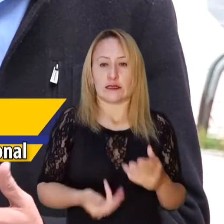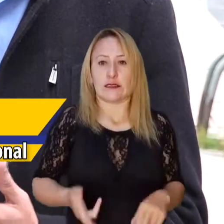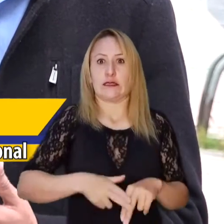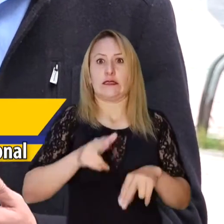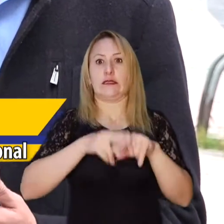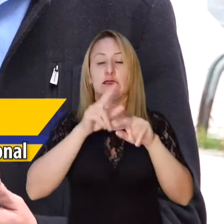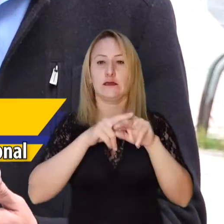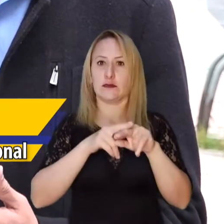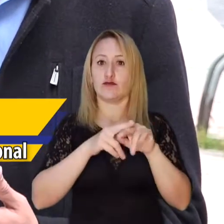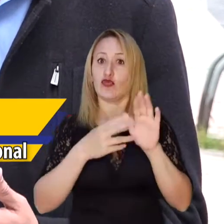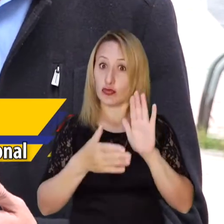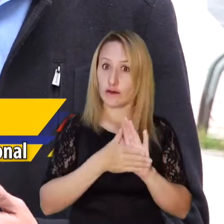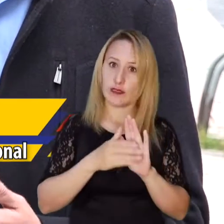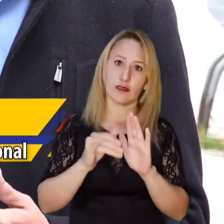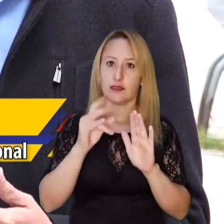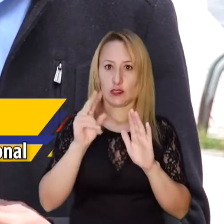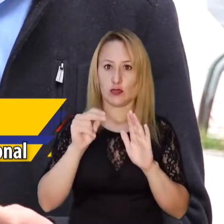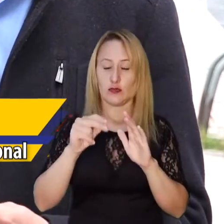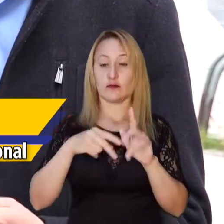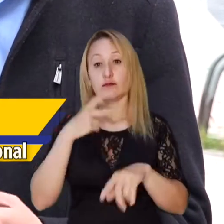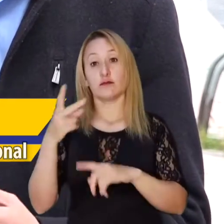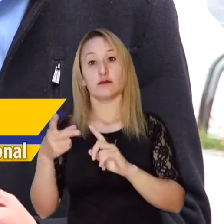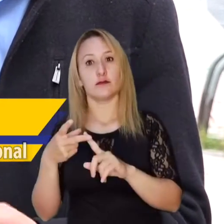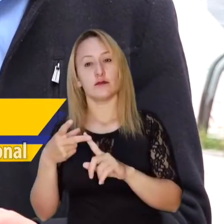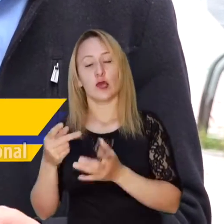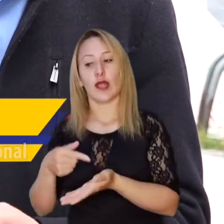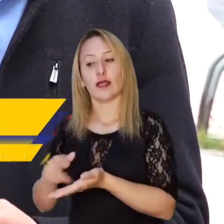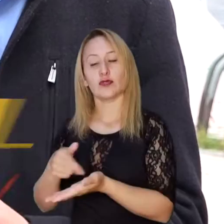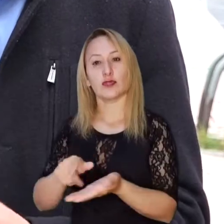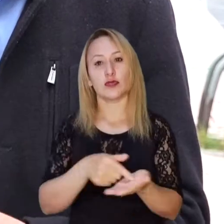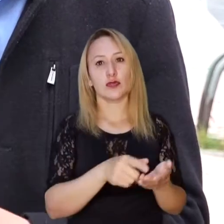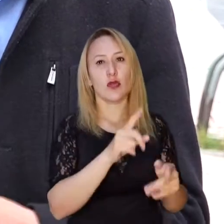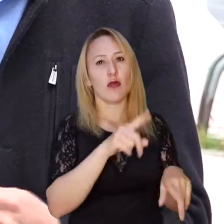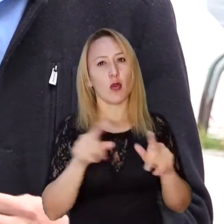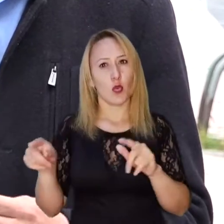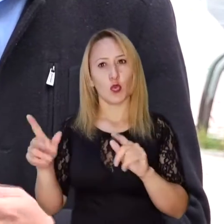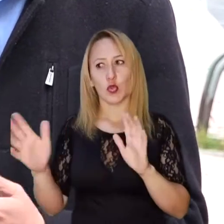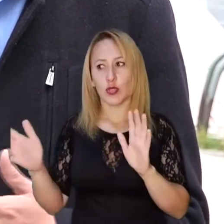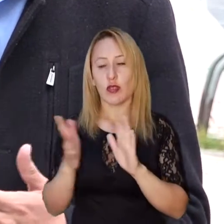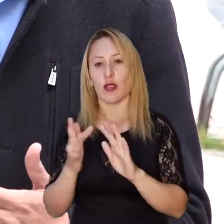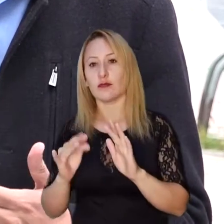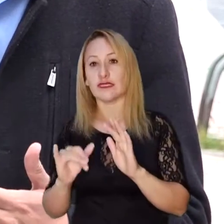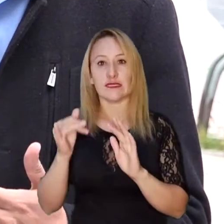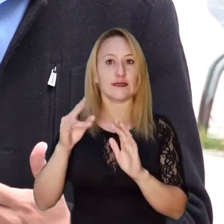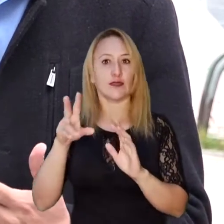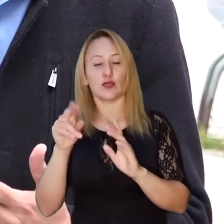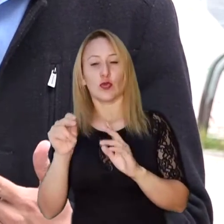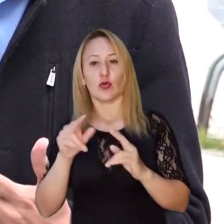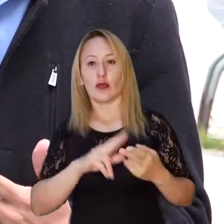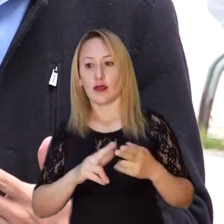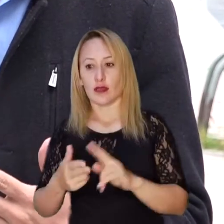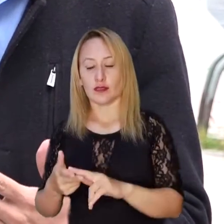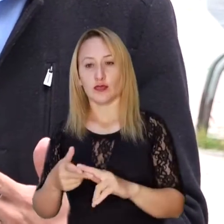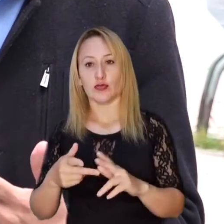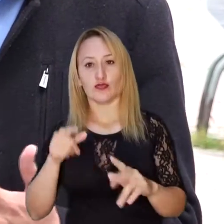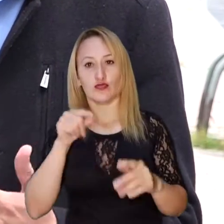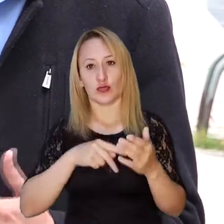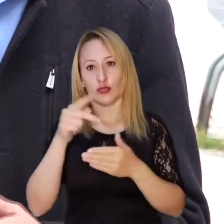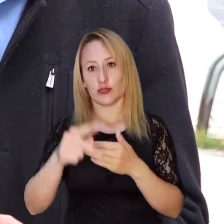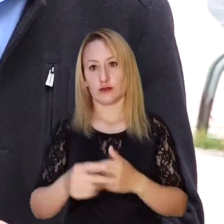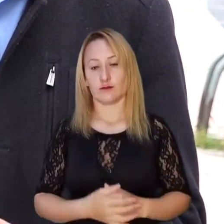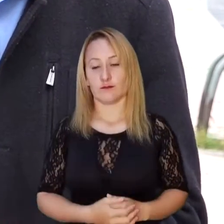sobrecostos estuvieron justificados o no, y sobre si algunos gastos tenían que ver o guardaban o no una relación